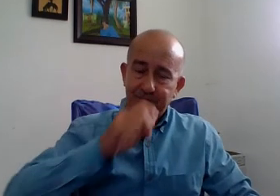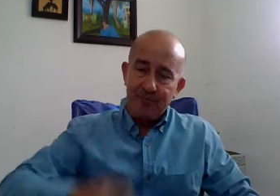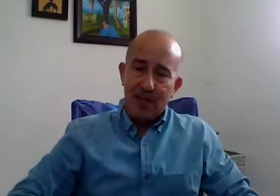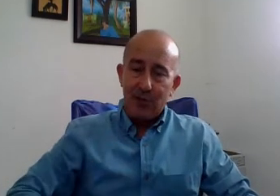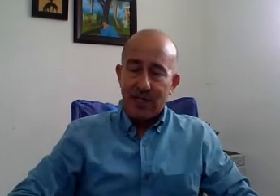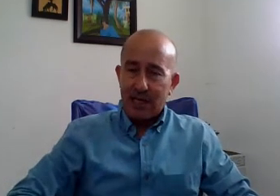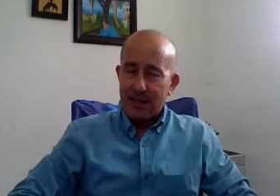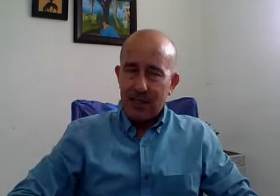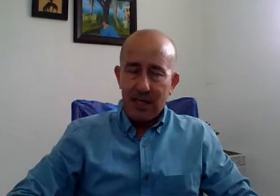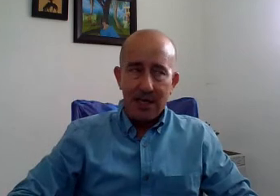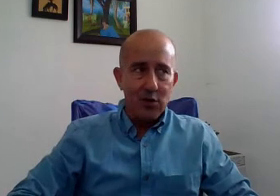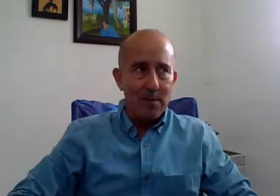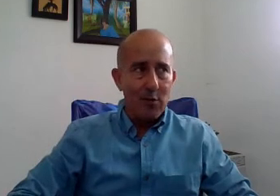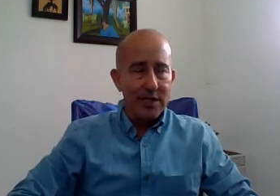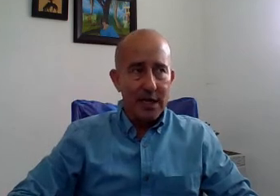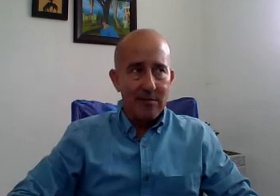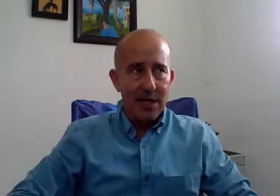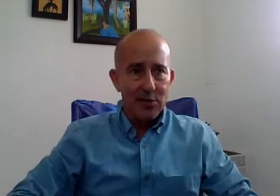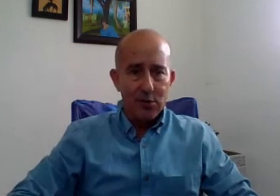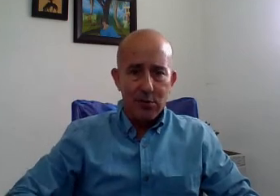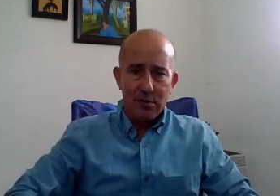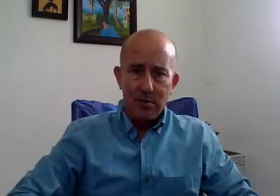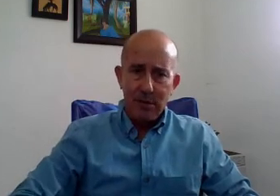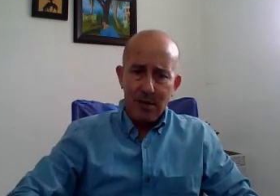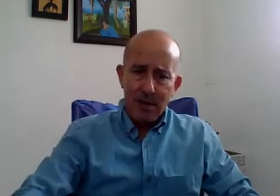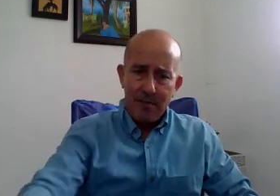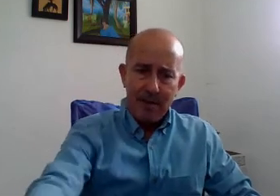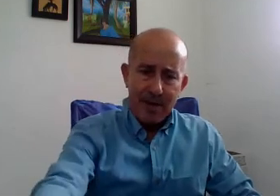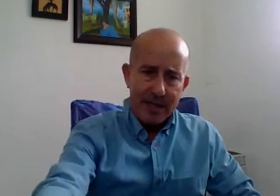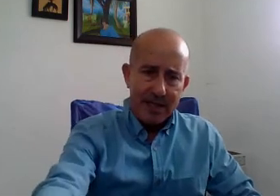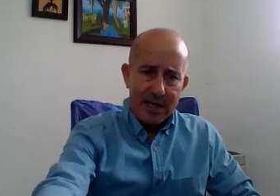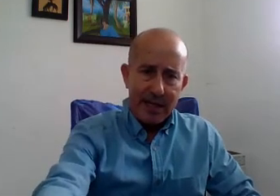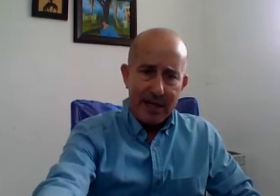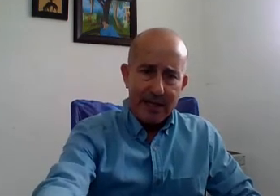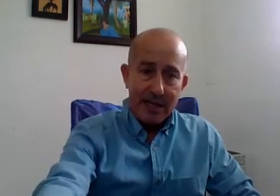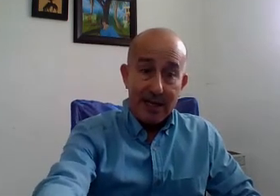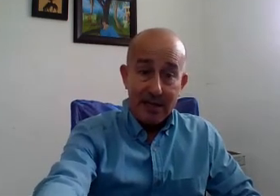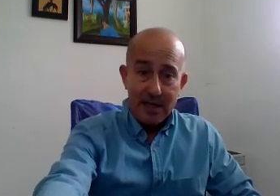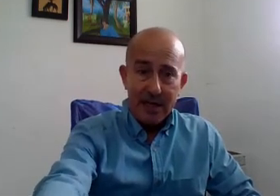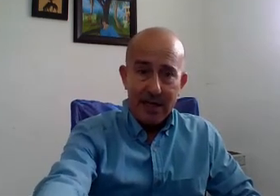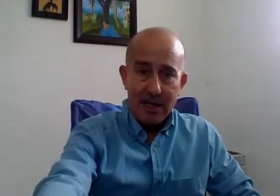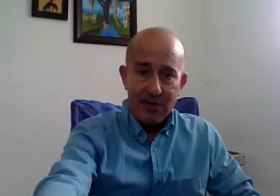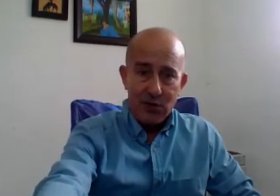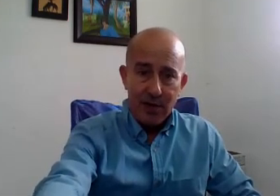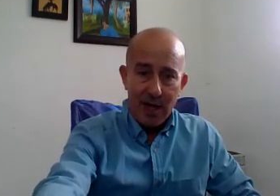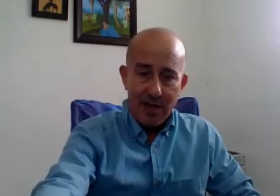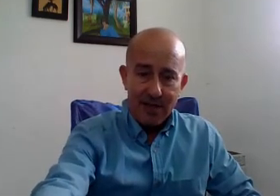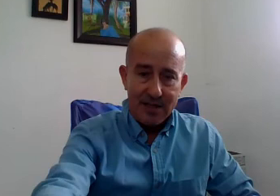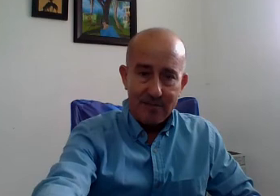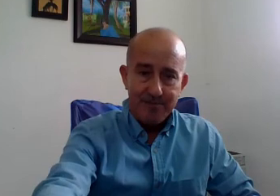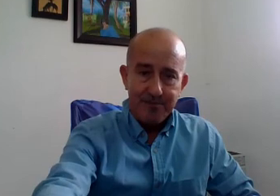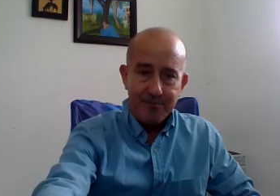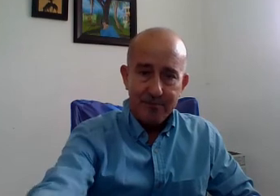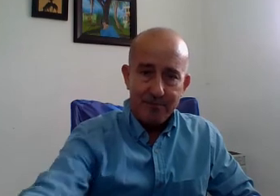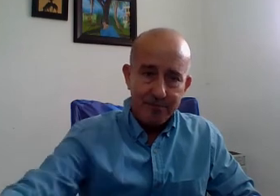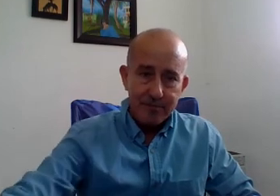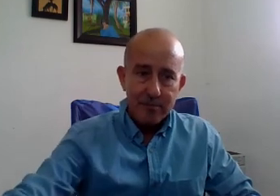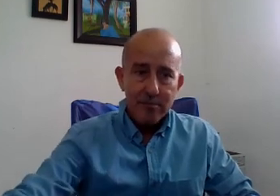Nuestra siguiente lección vamos a estar hablando, me parece que es de las señas relacionadas.